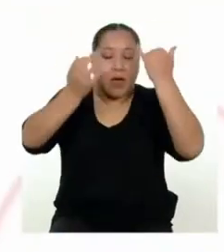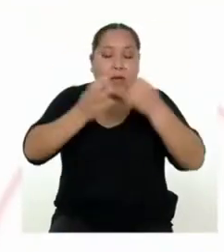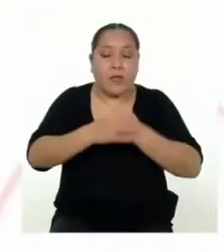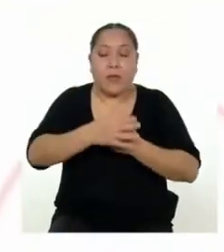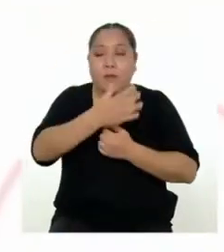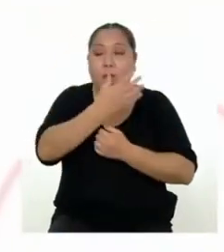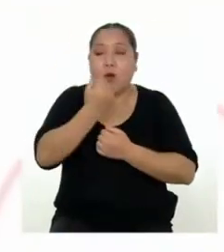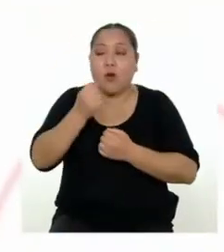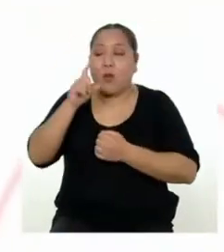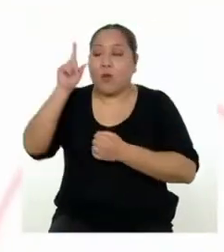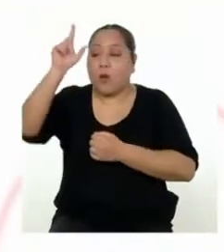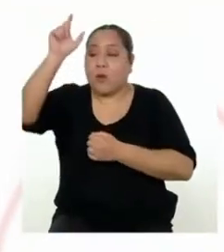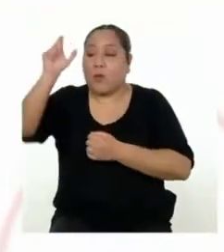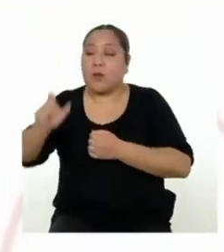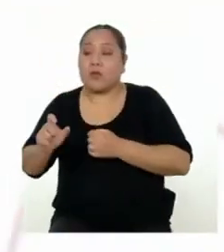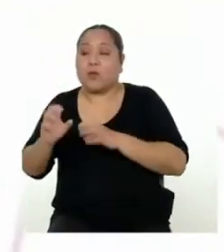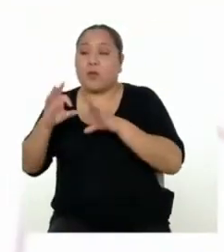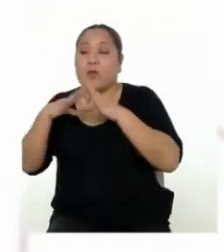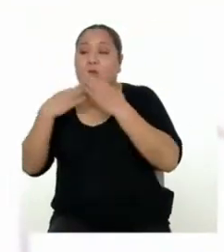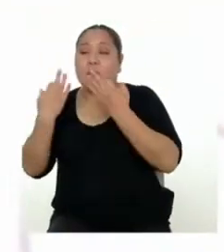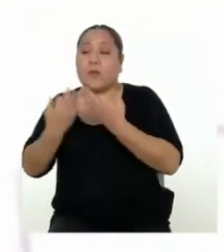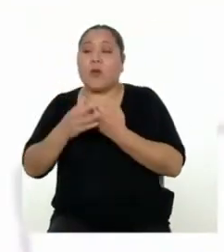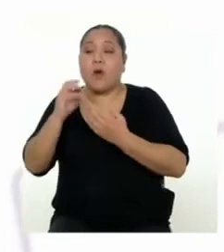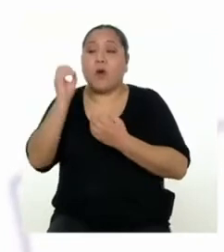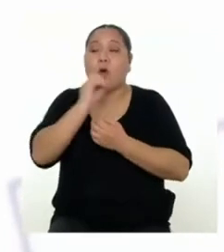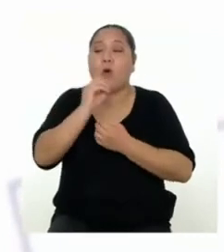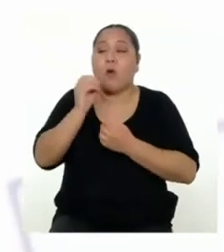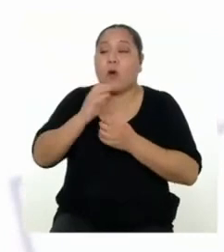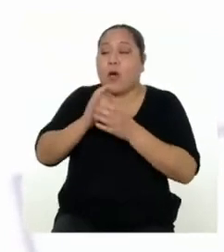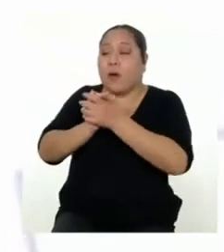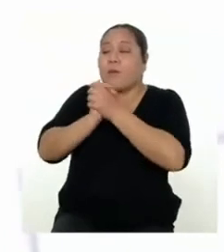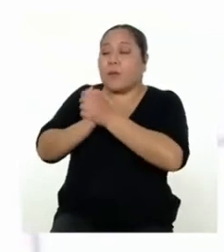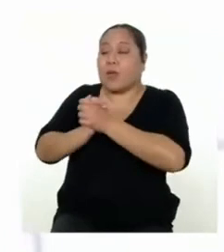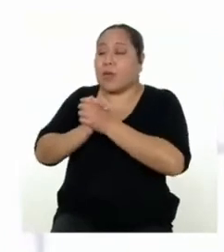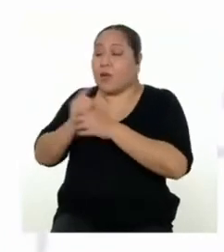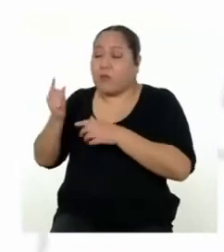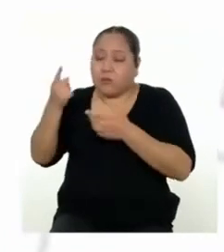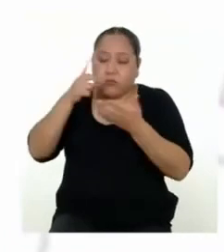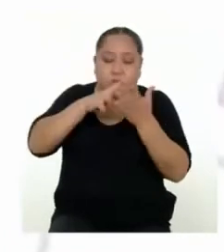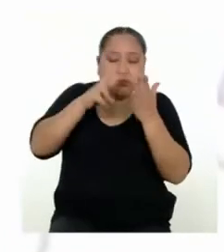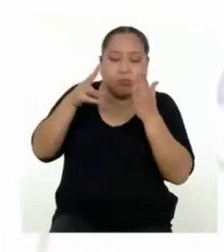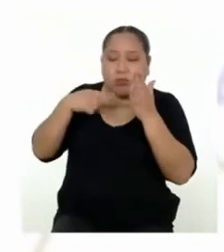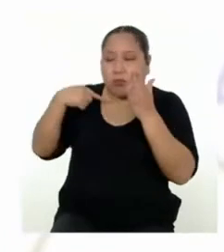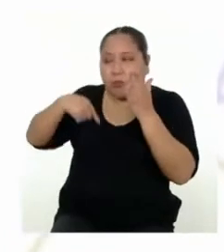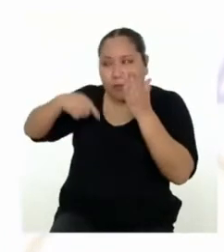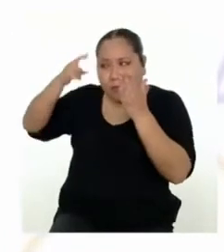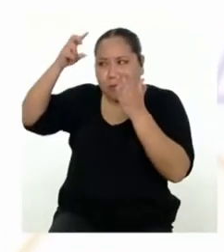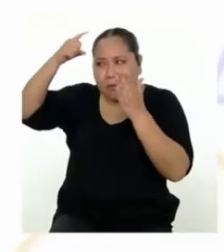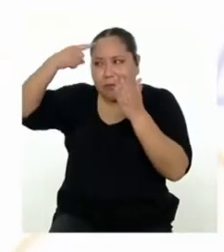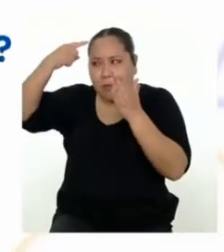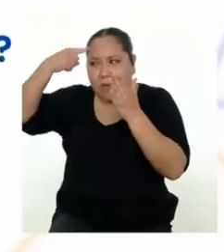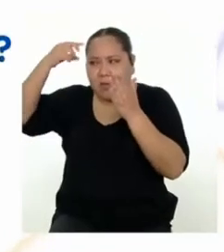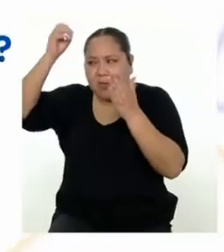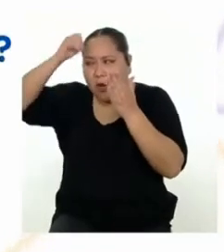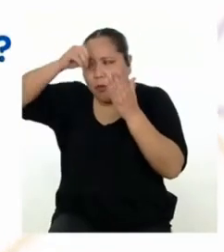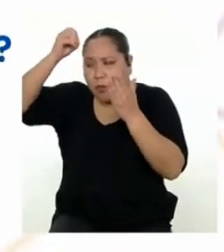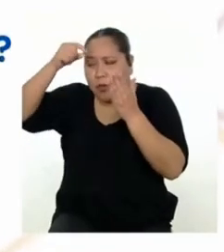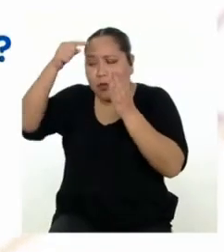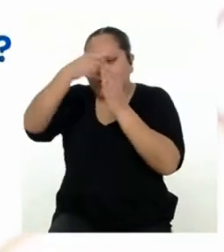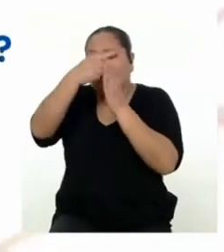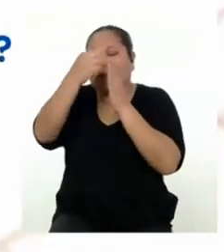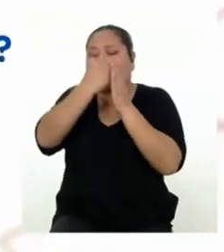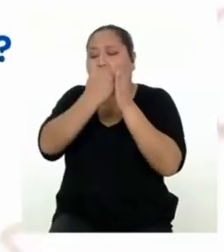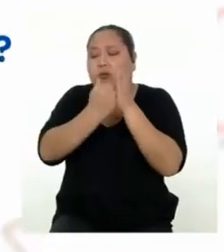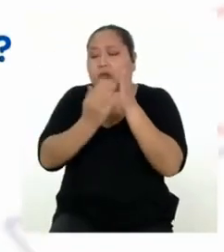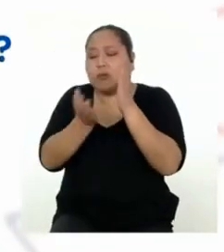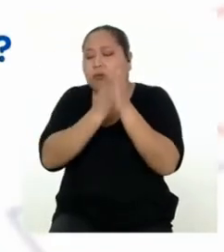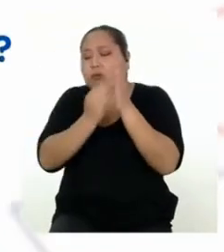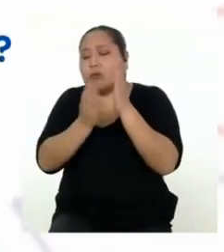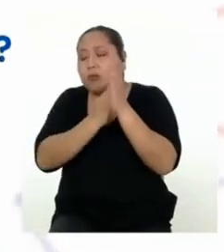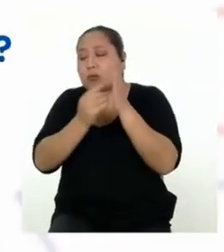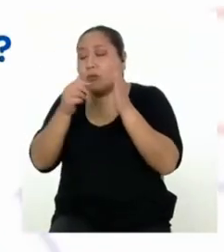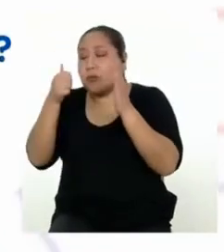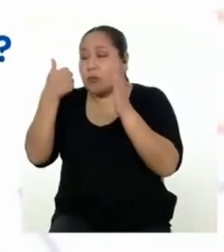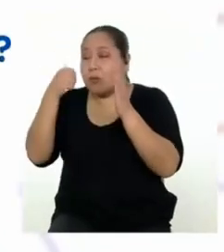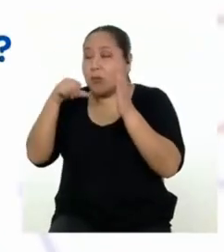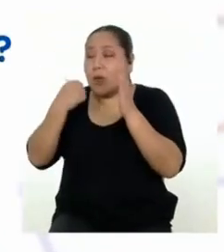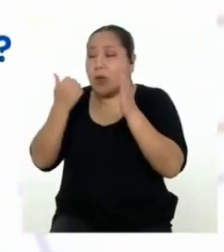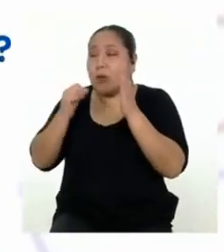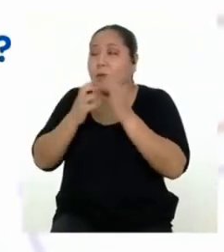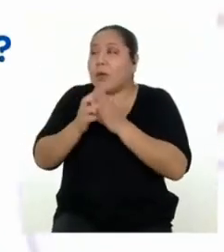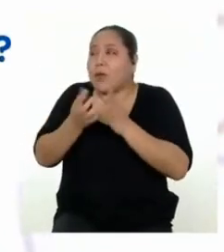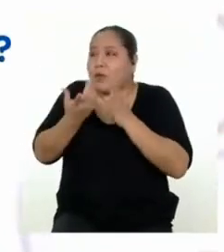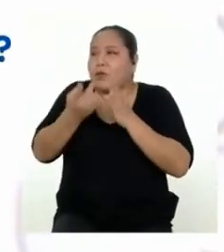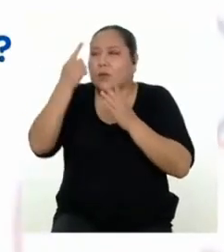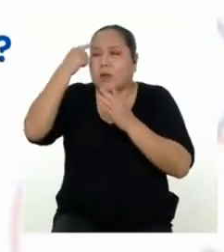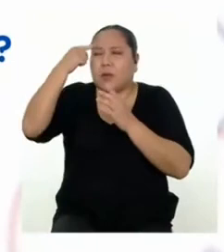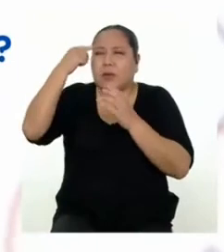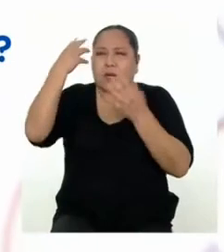a algún miembro de tu familia o alguna amiga o amigo y pregúntales. ¿Qué opinan sobre las tareas específicas? ¿Creen que se